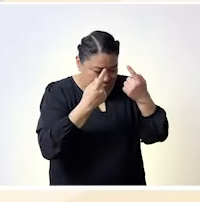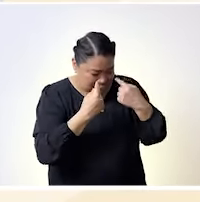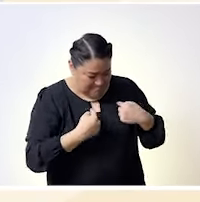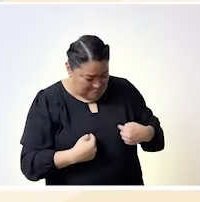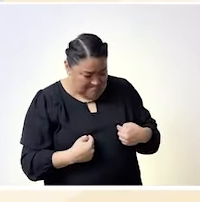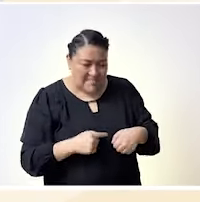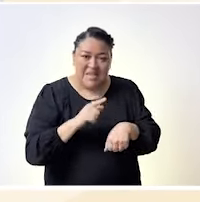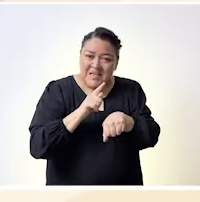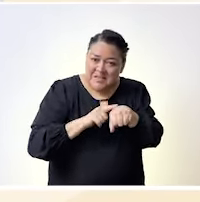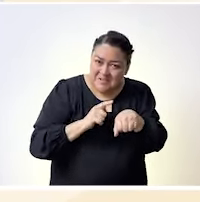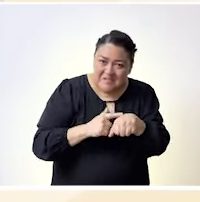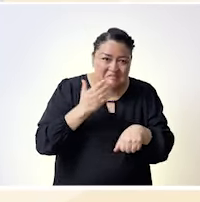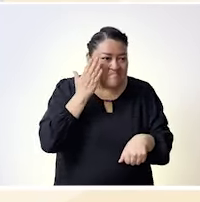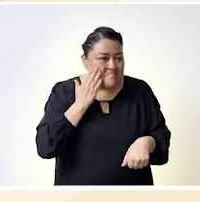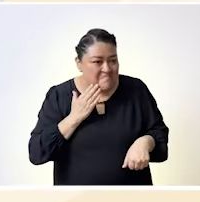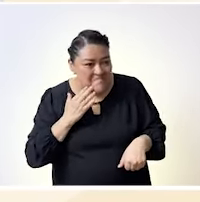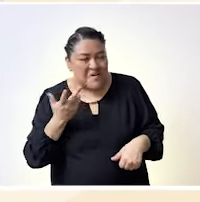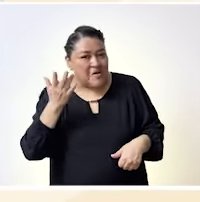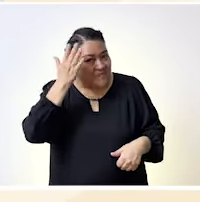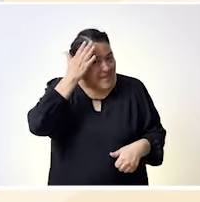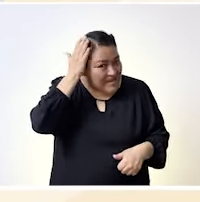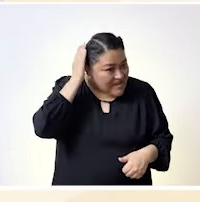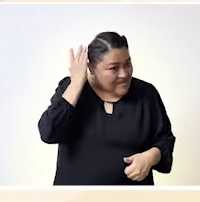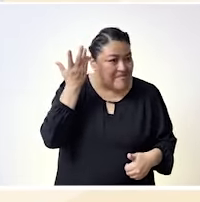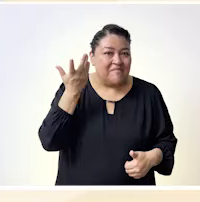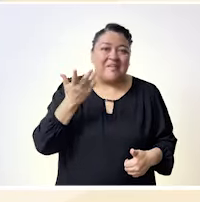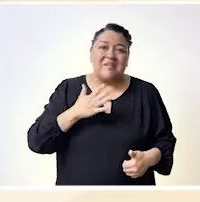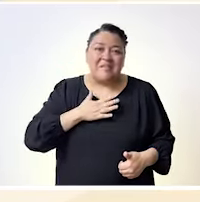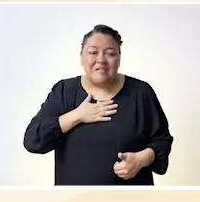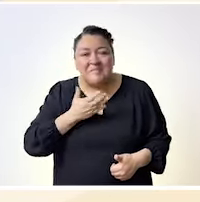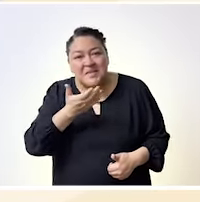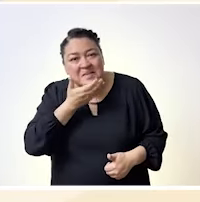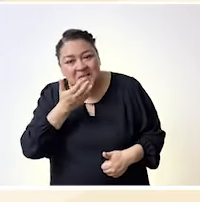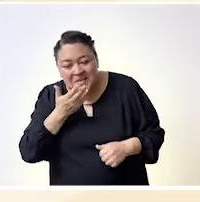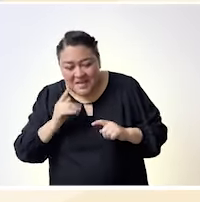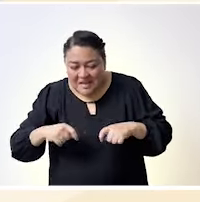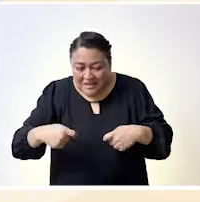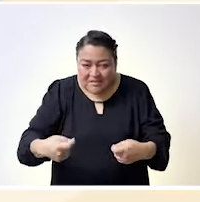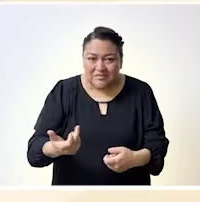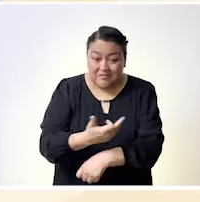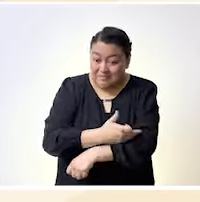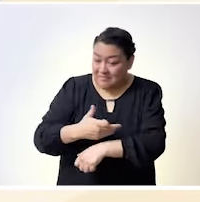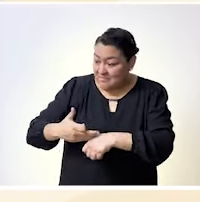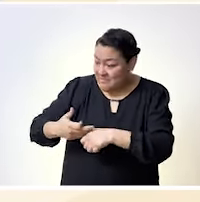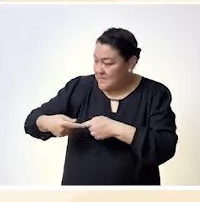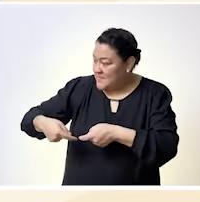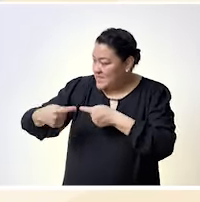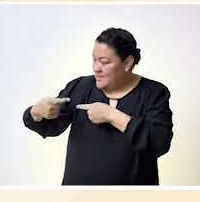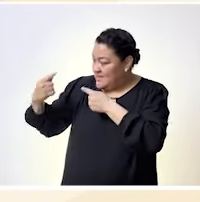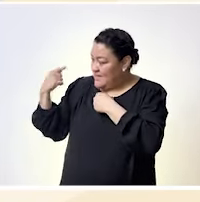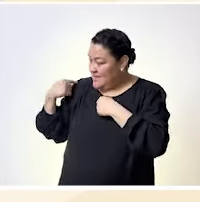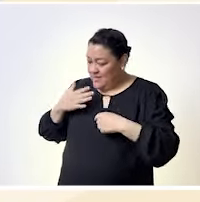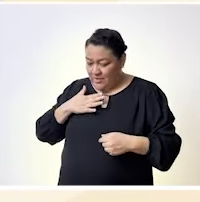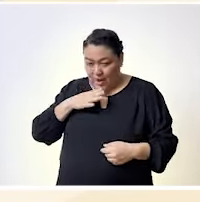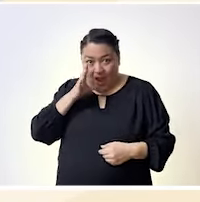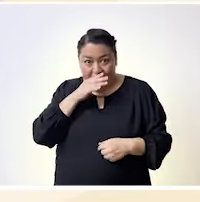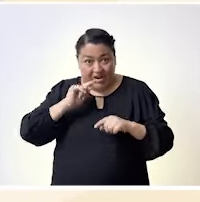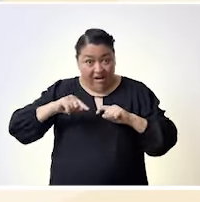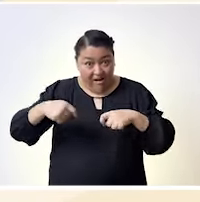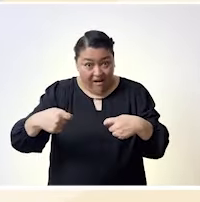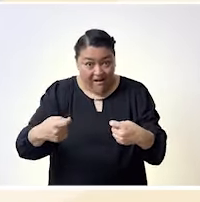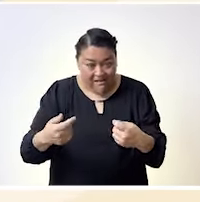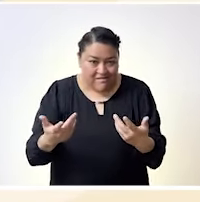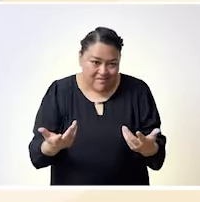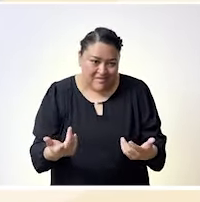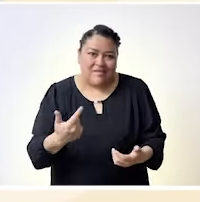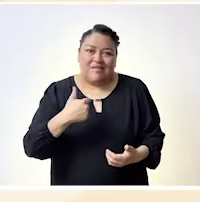coincidiendo en estas experiencias de vida, pero en primera instancia como mujeres. Entonces, y en mi caso, ¿no?, lo que Maicela Lagarde plantea como la